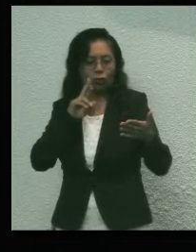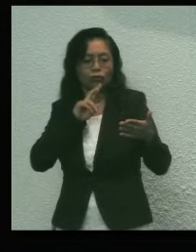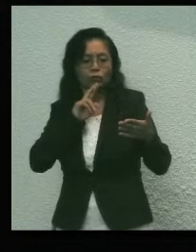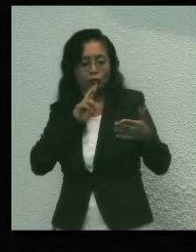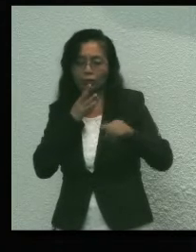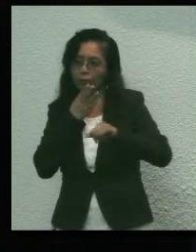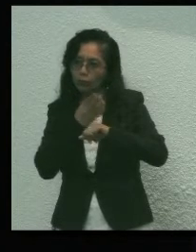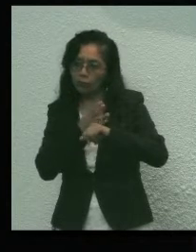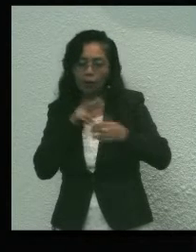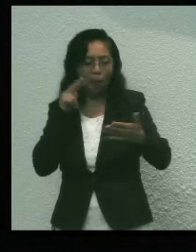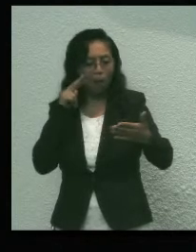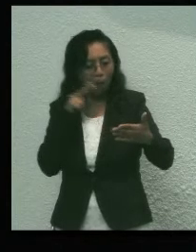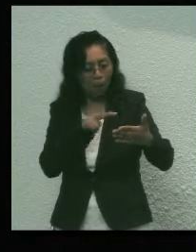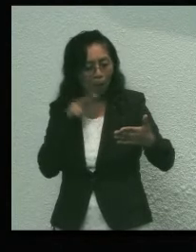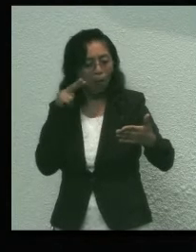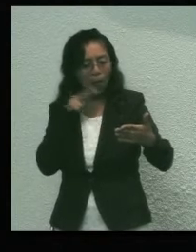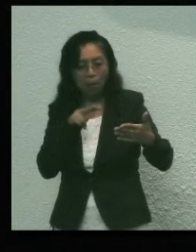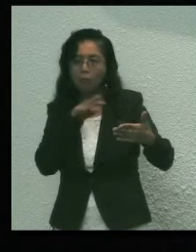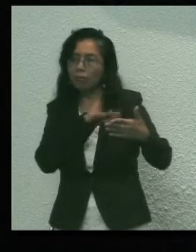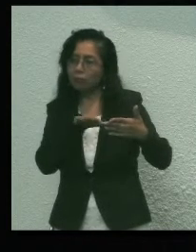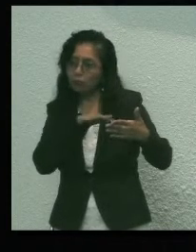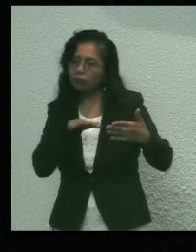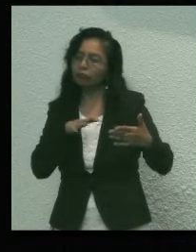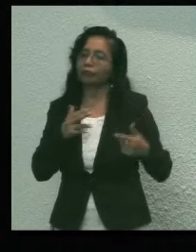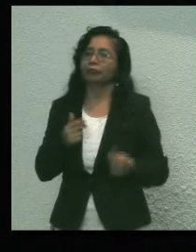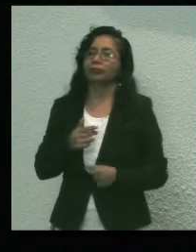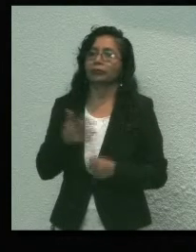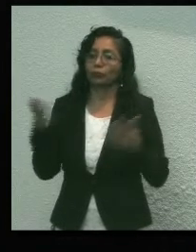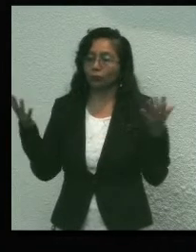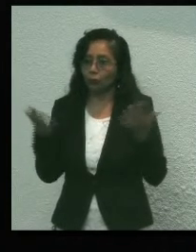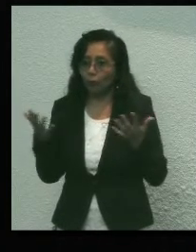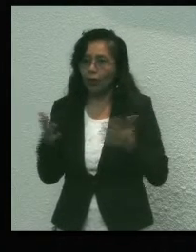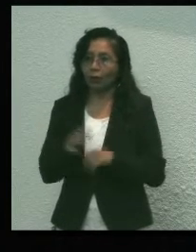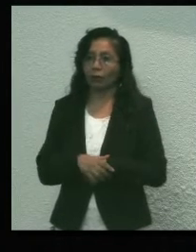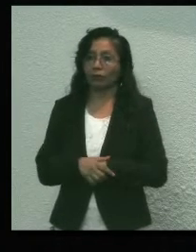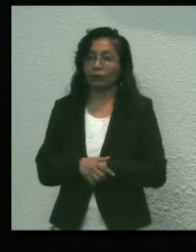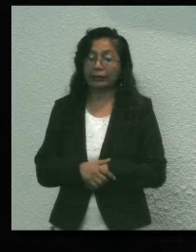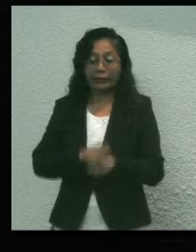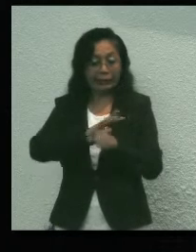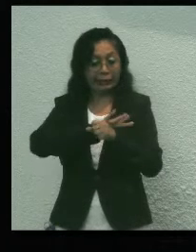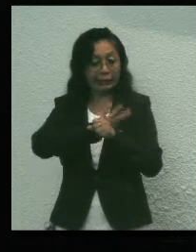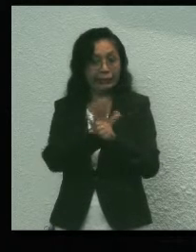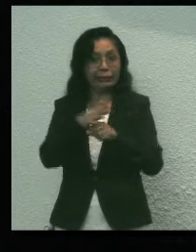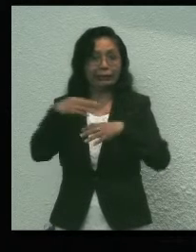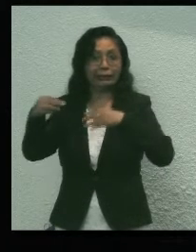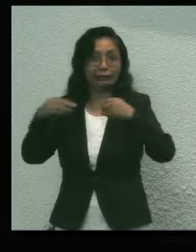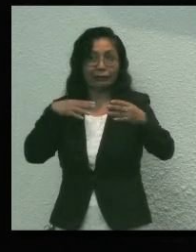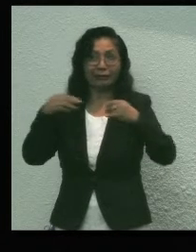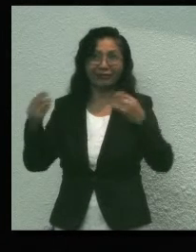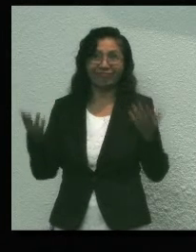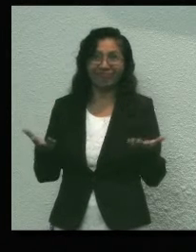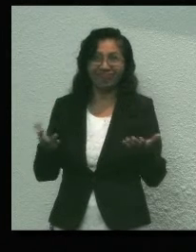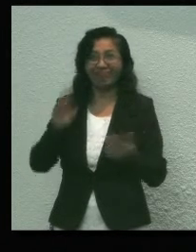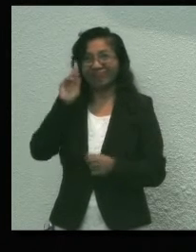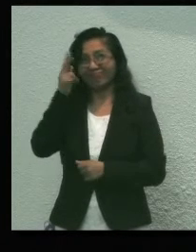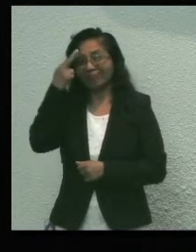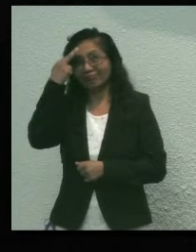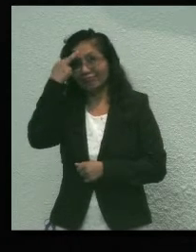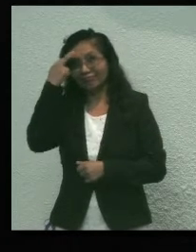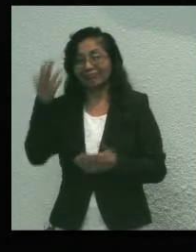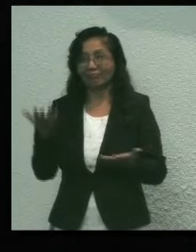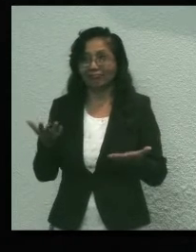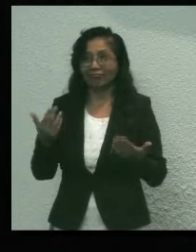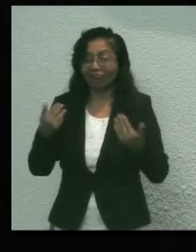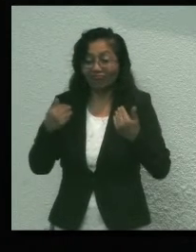cada caso, lo requiera, lo haremos. Esta pandemia nos ha recordado lo frágil que es la actividad turística,